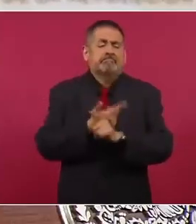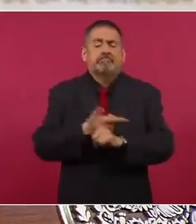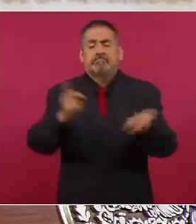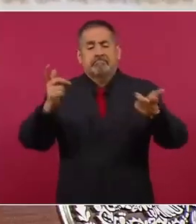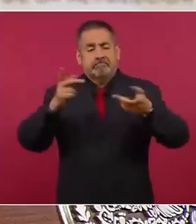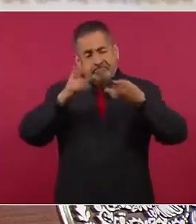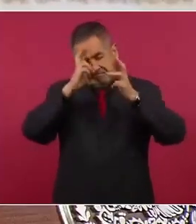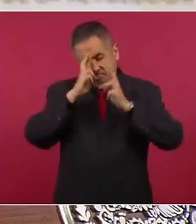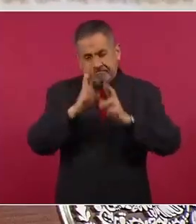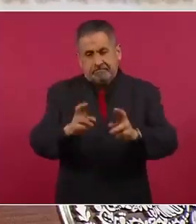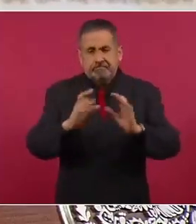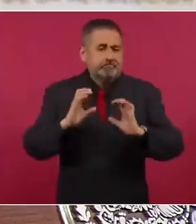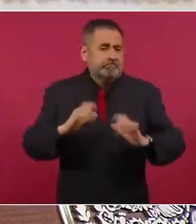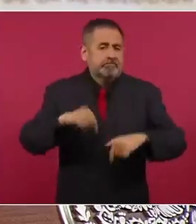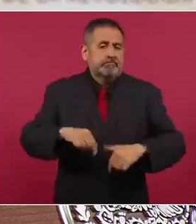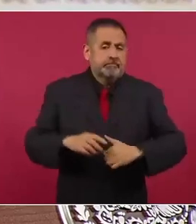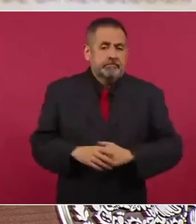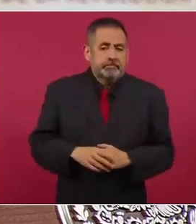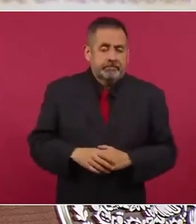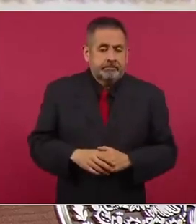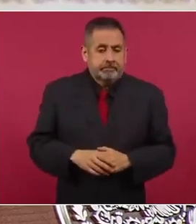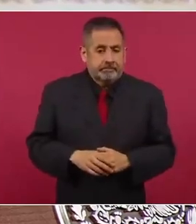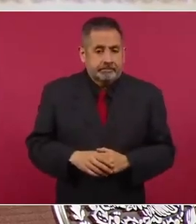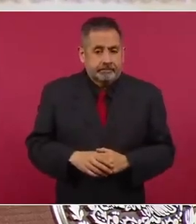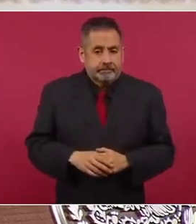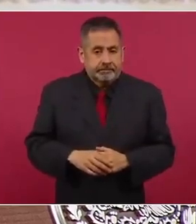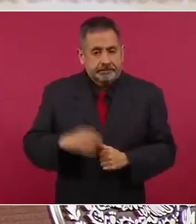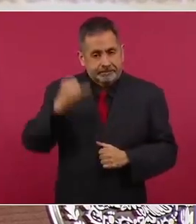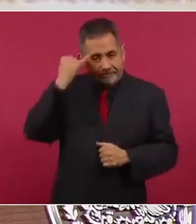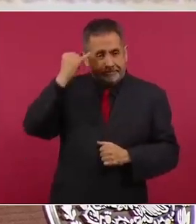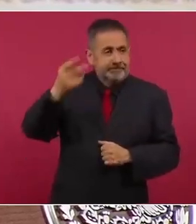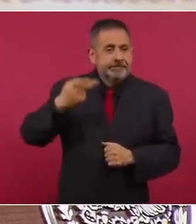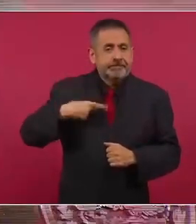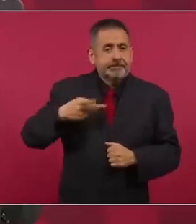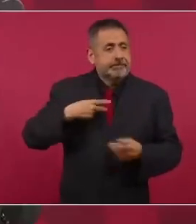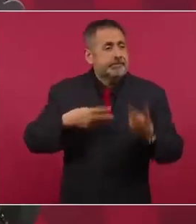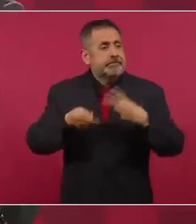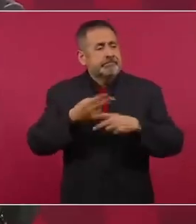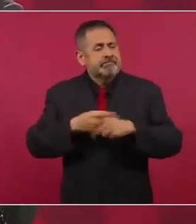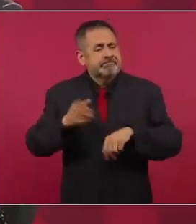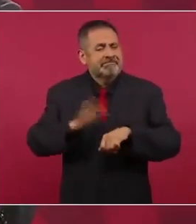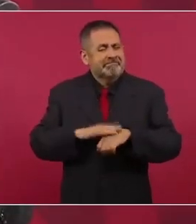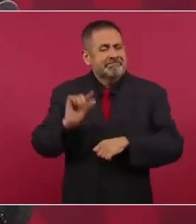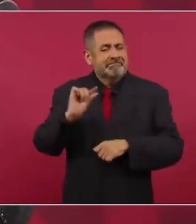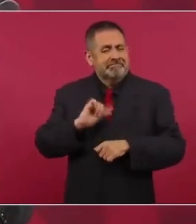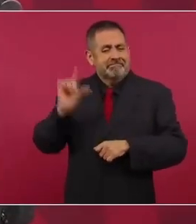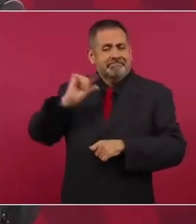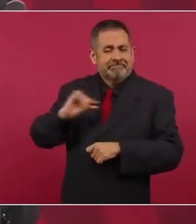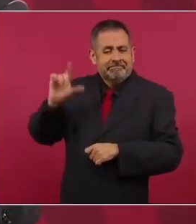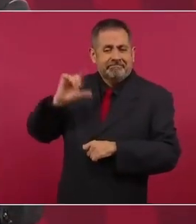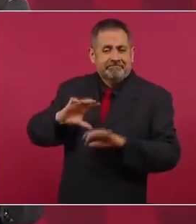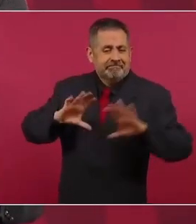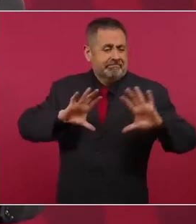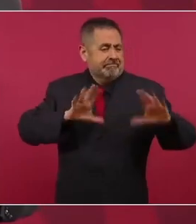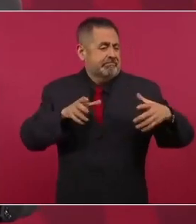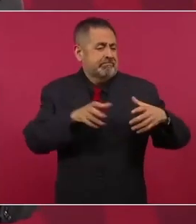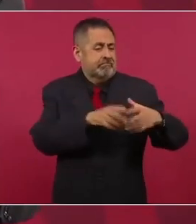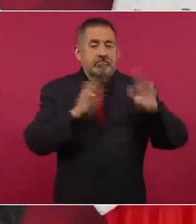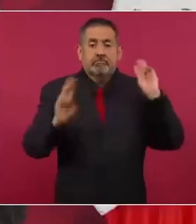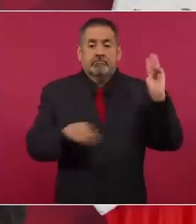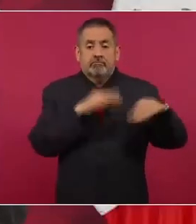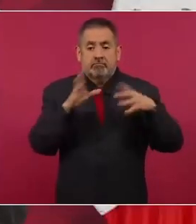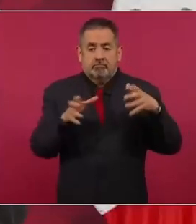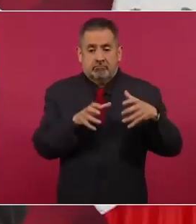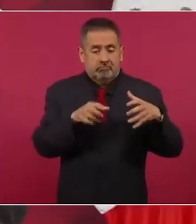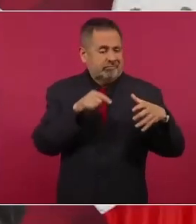Imagínense que vienen los personajes más famosos de la ultraderecha en el mundo